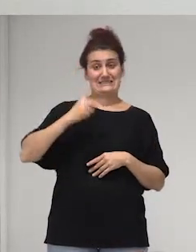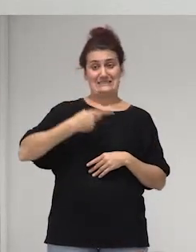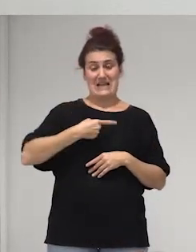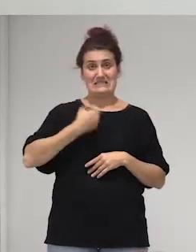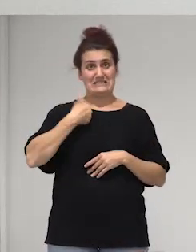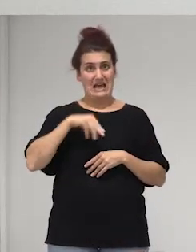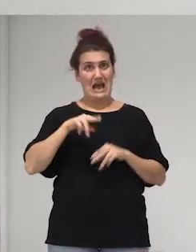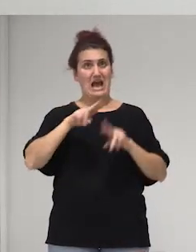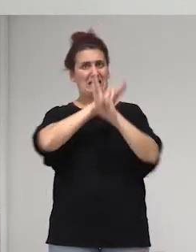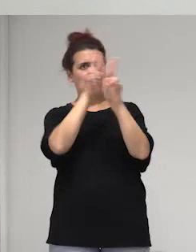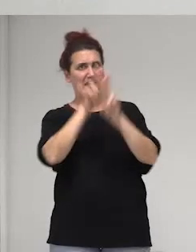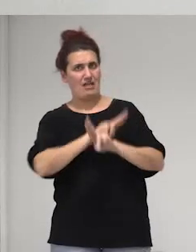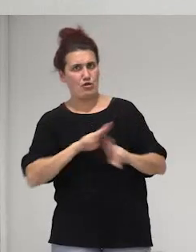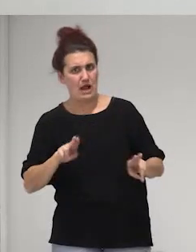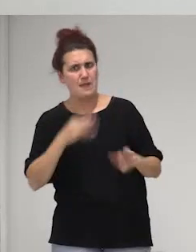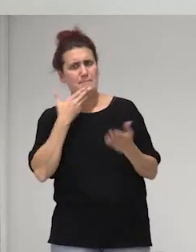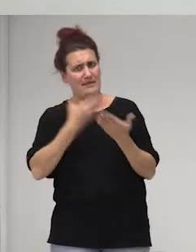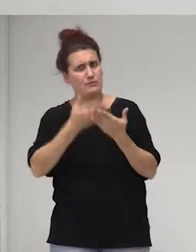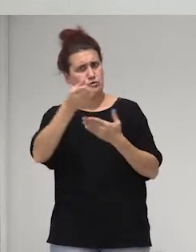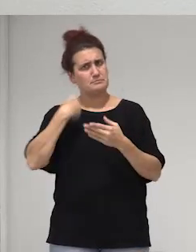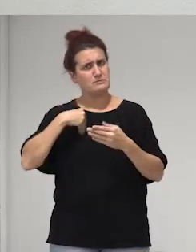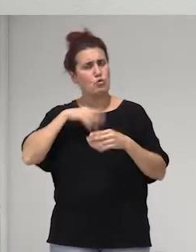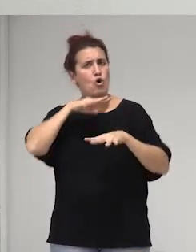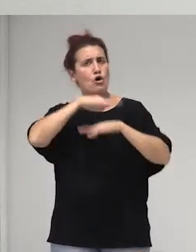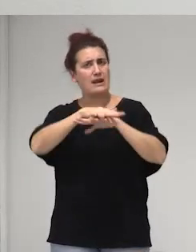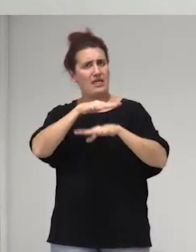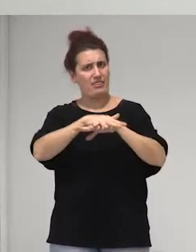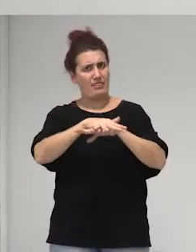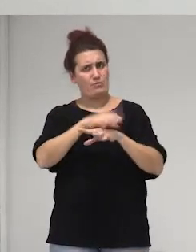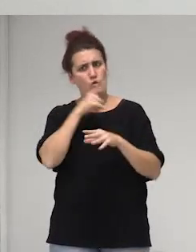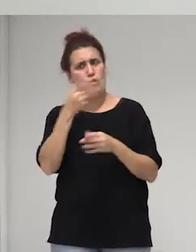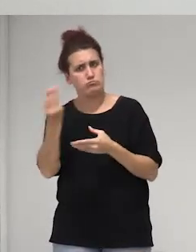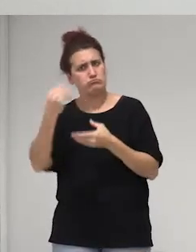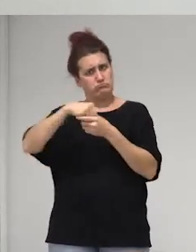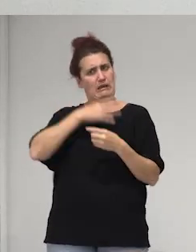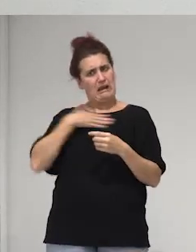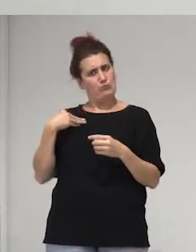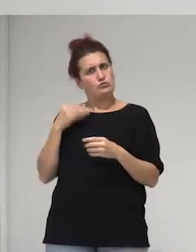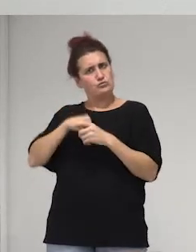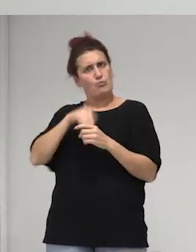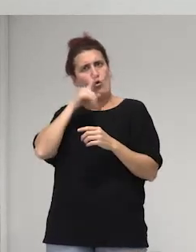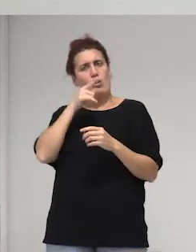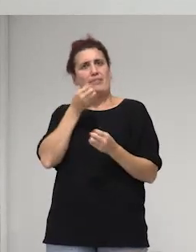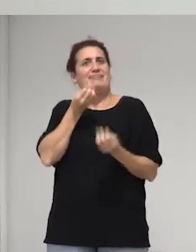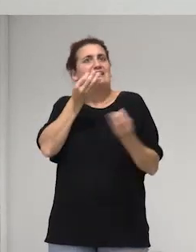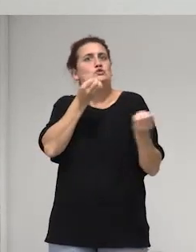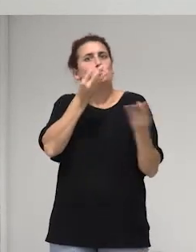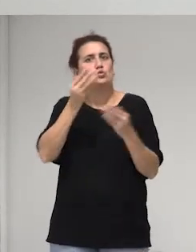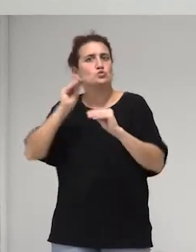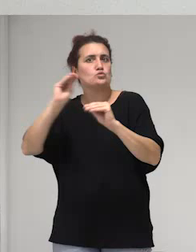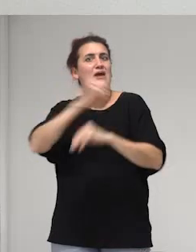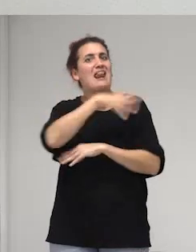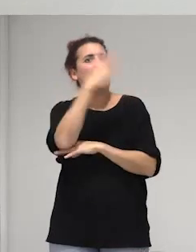solicitamos a esta red bueno incluyan a T porque el discurso que tienen es LGBT